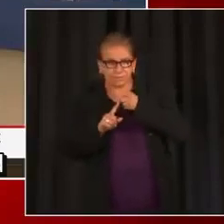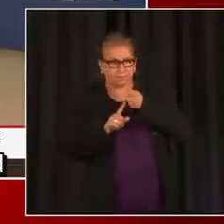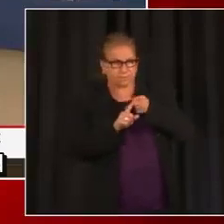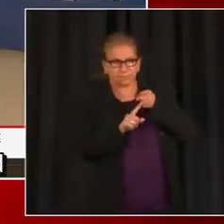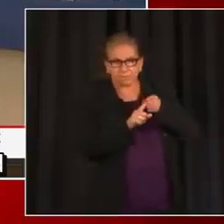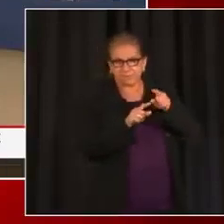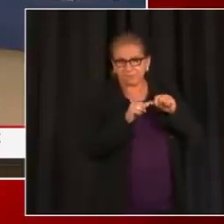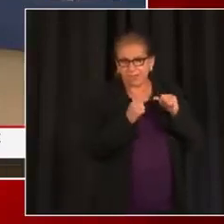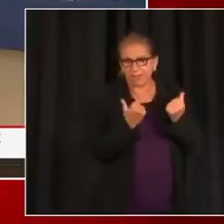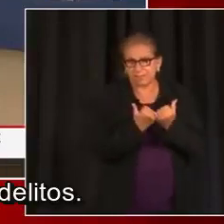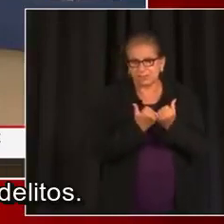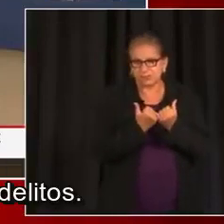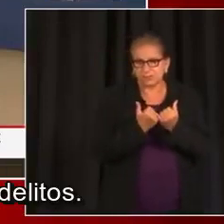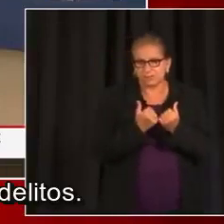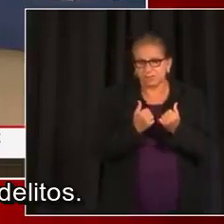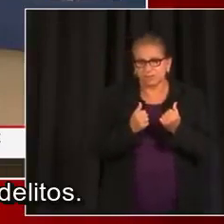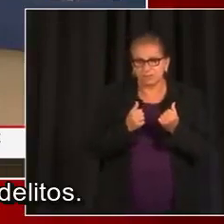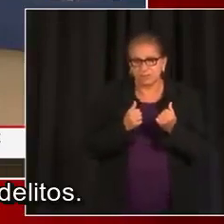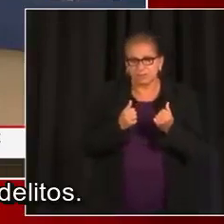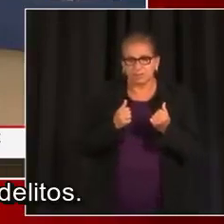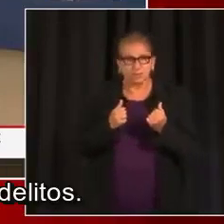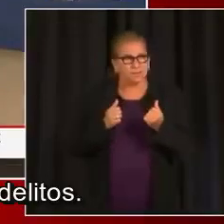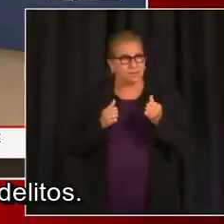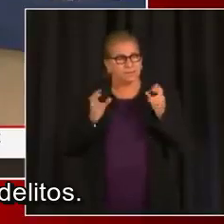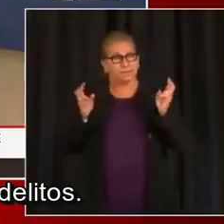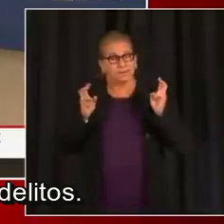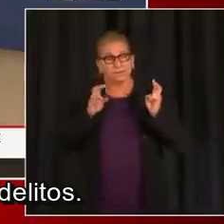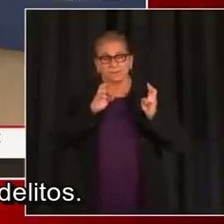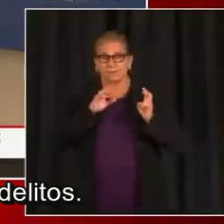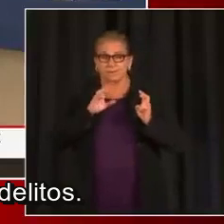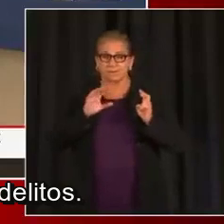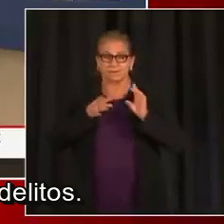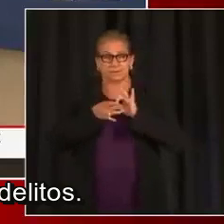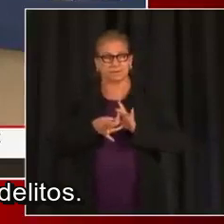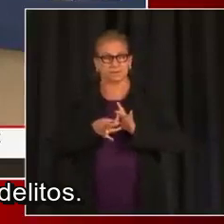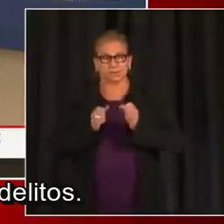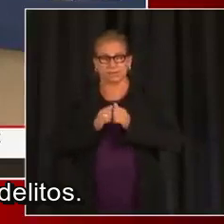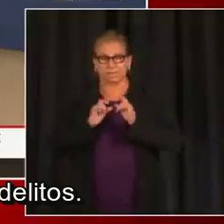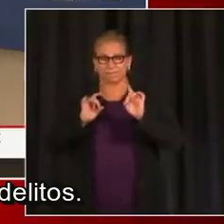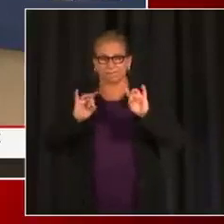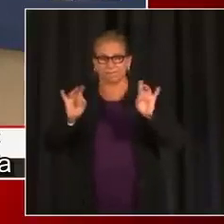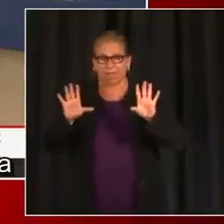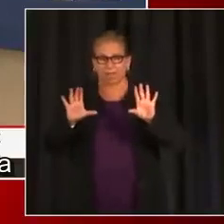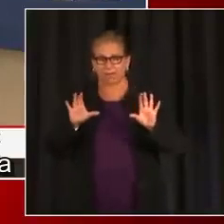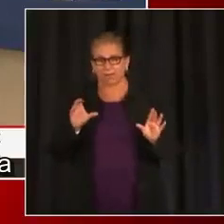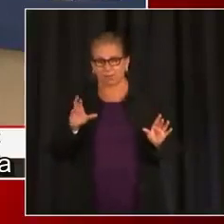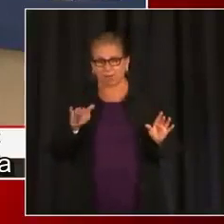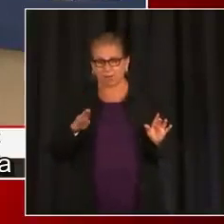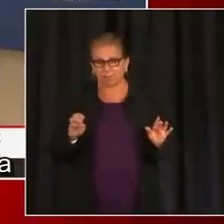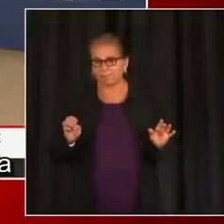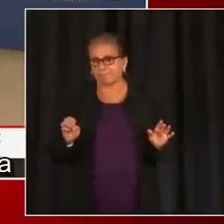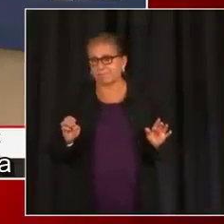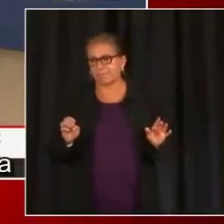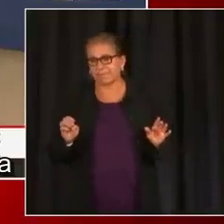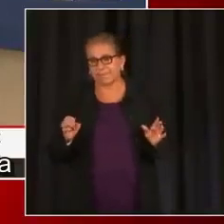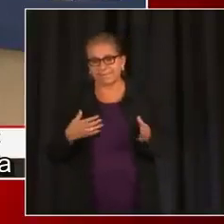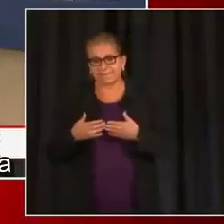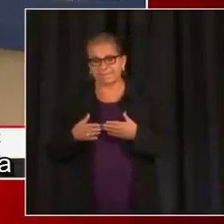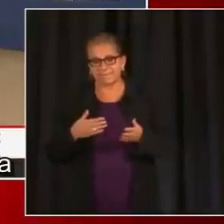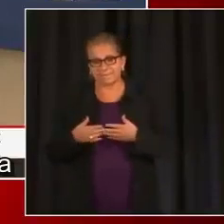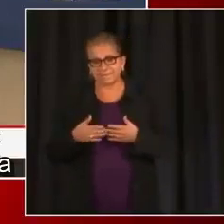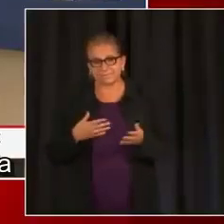ninguna agencia que resultara en el incremento de delitos. Y dijeron que eran una agencia